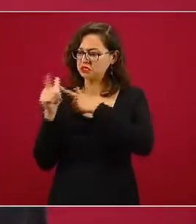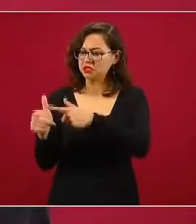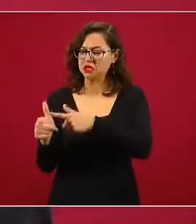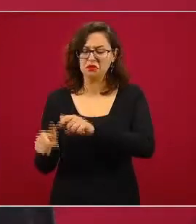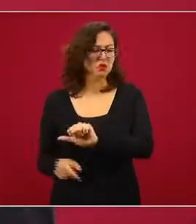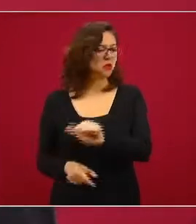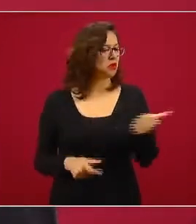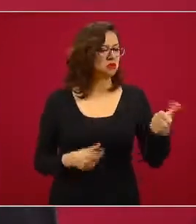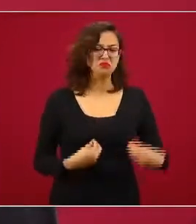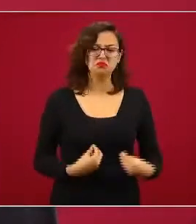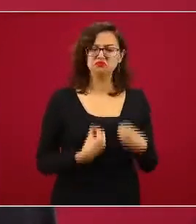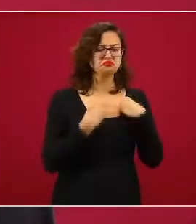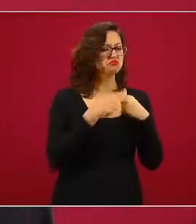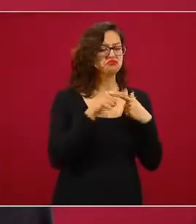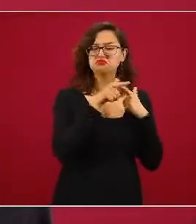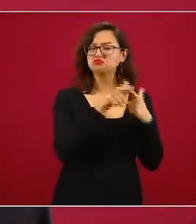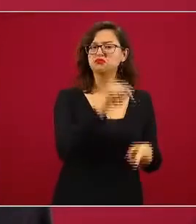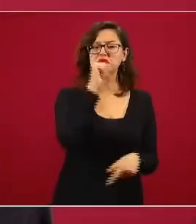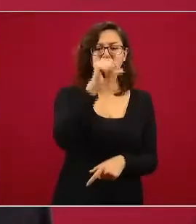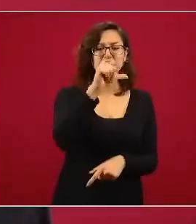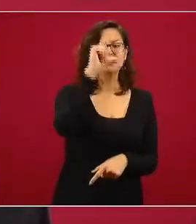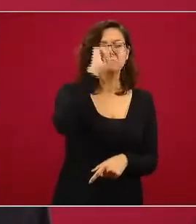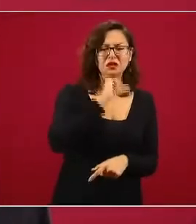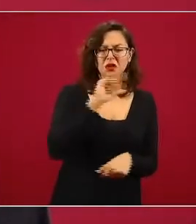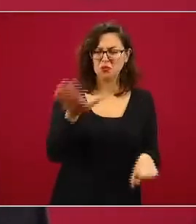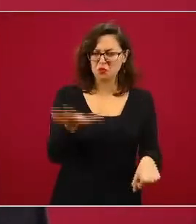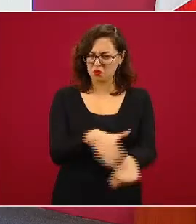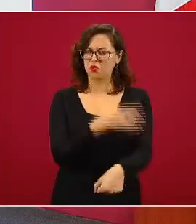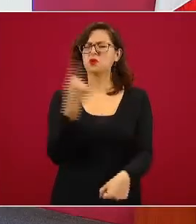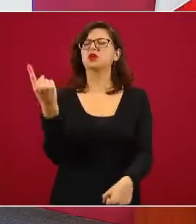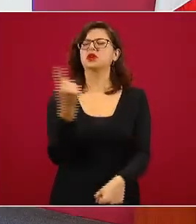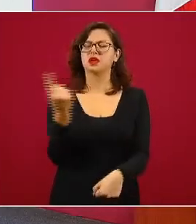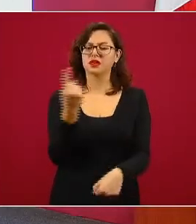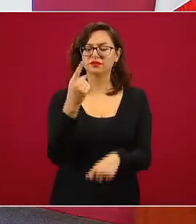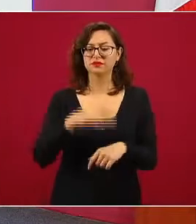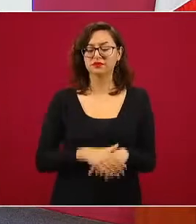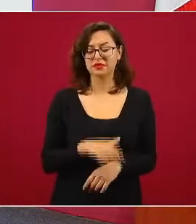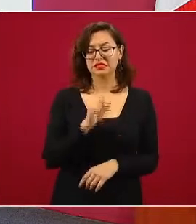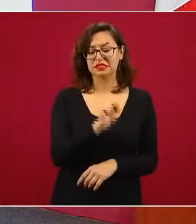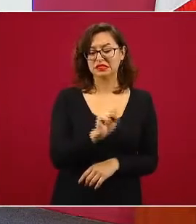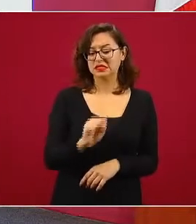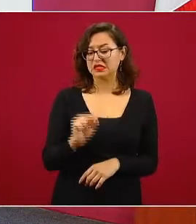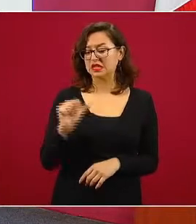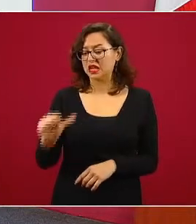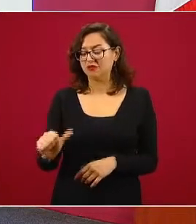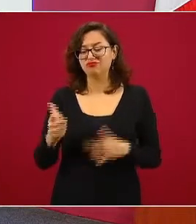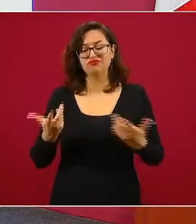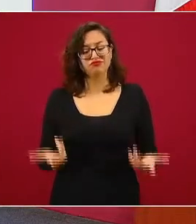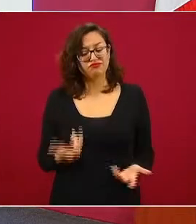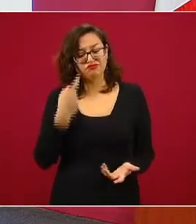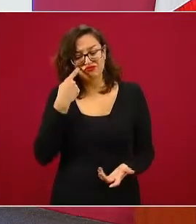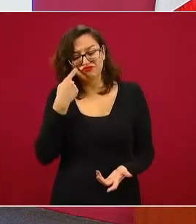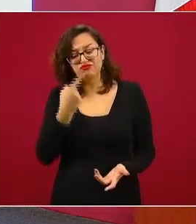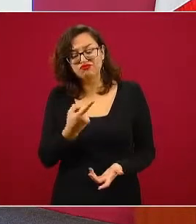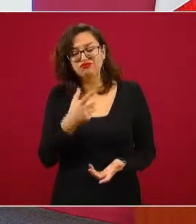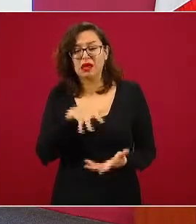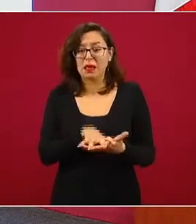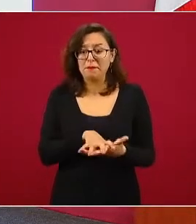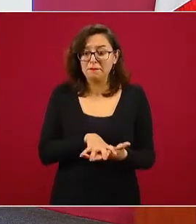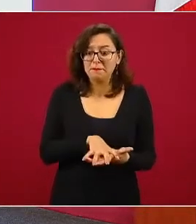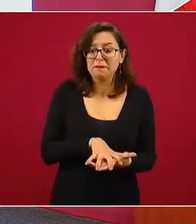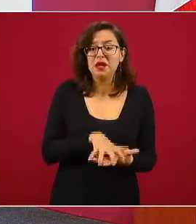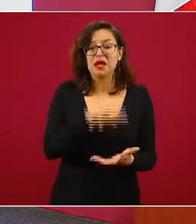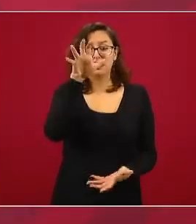en la mayoría de los casos, según nos ha informado la Secretaría de Salud, porque el virus, nuestro